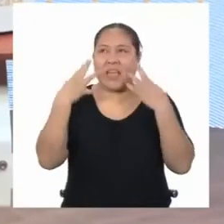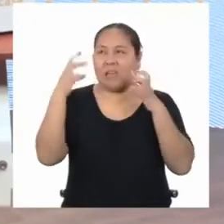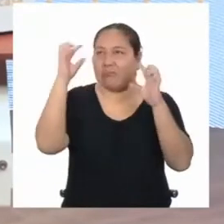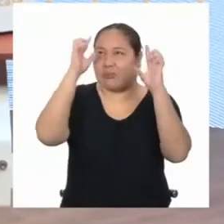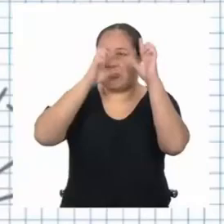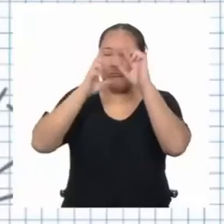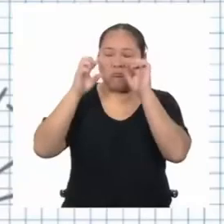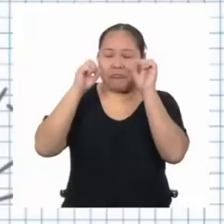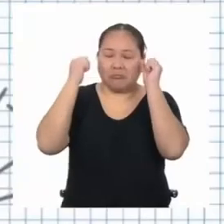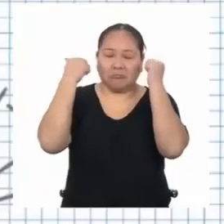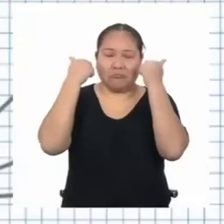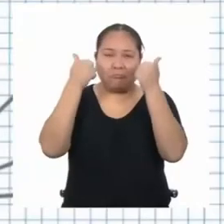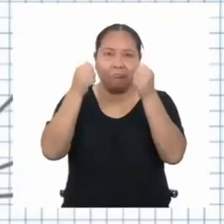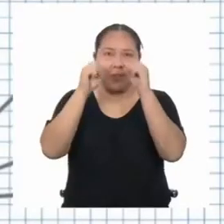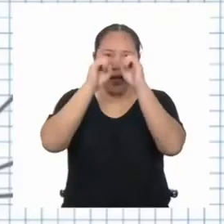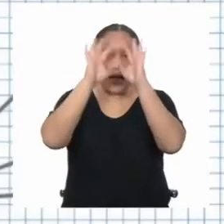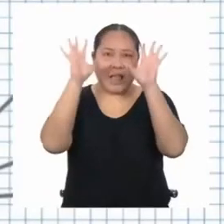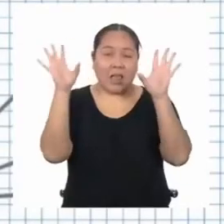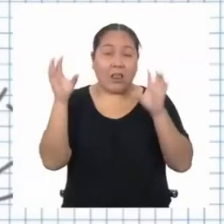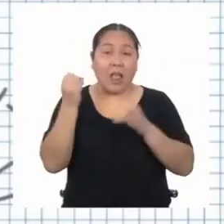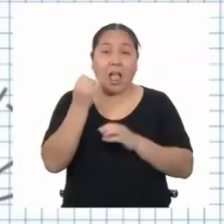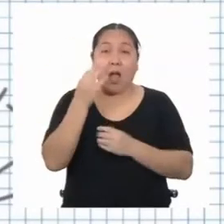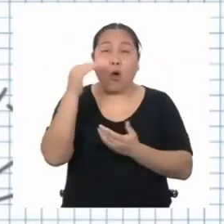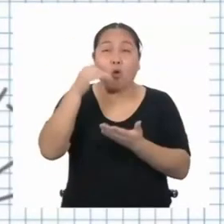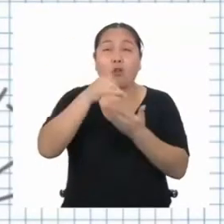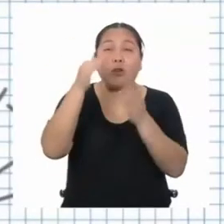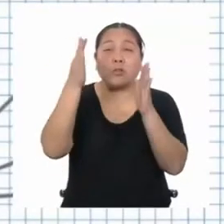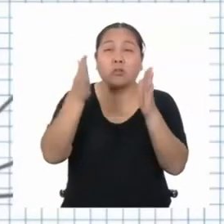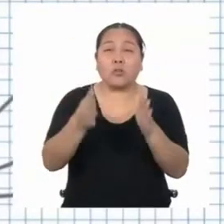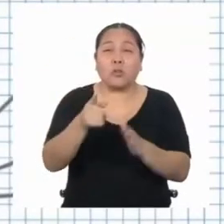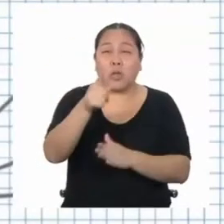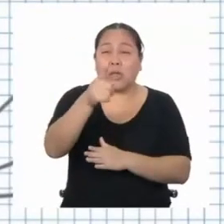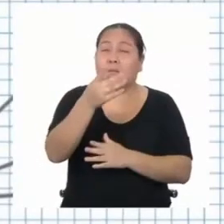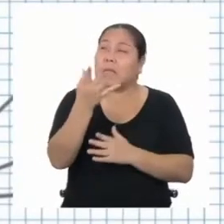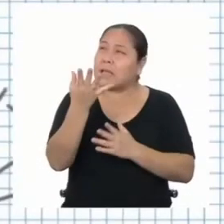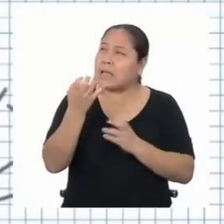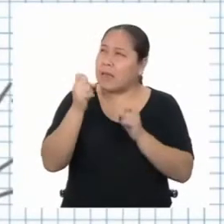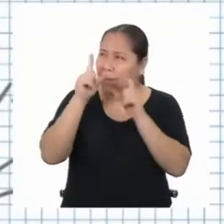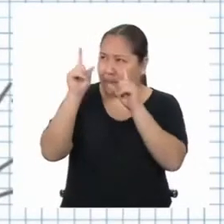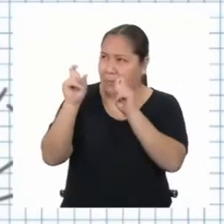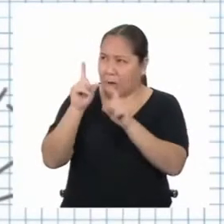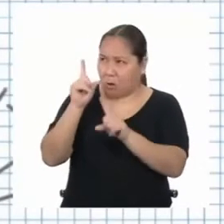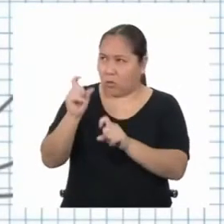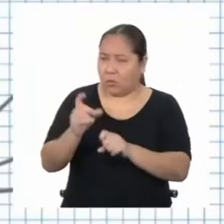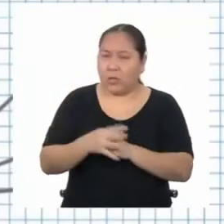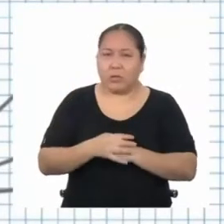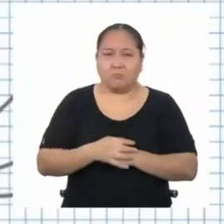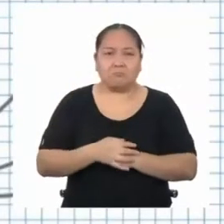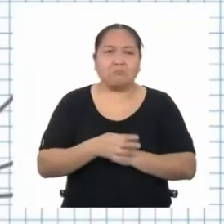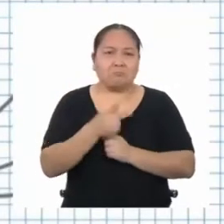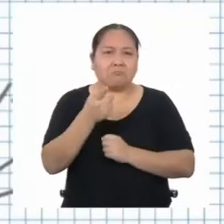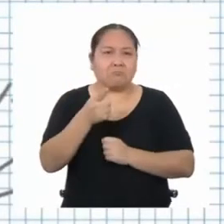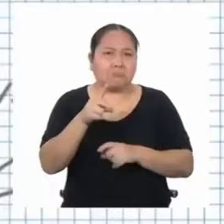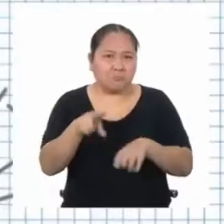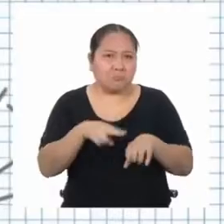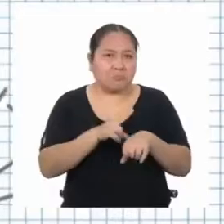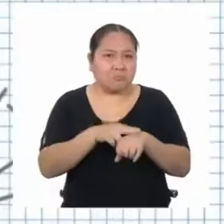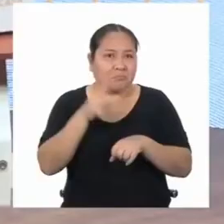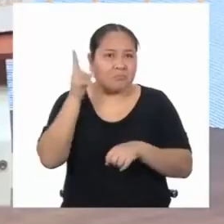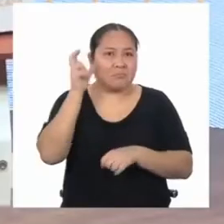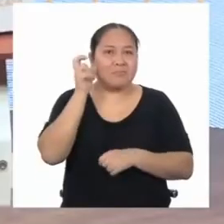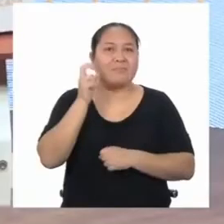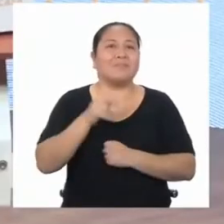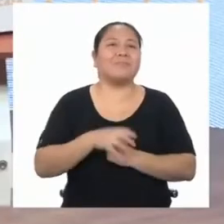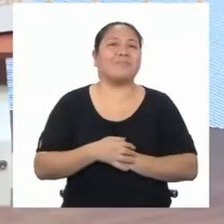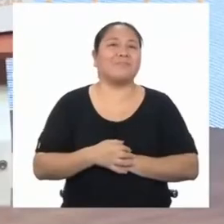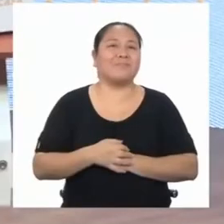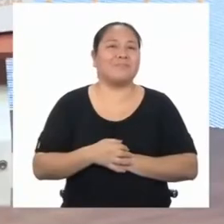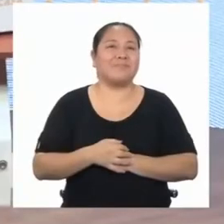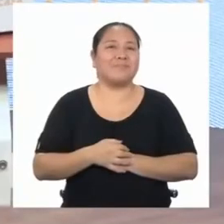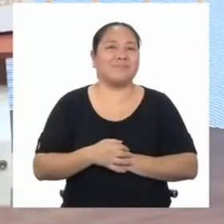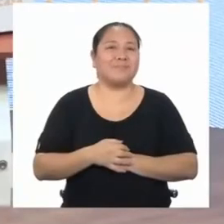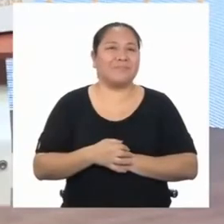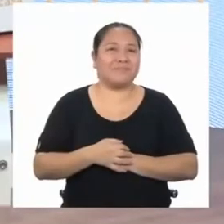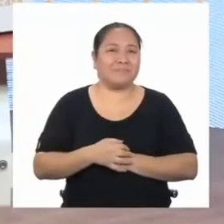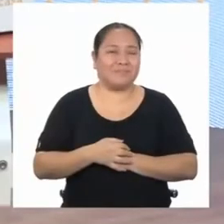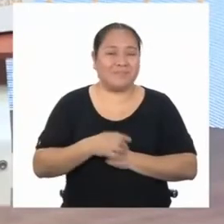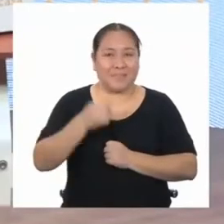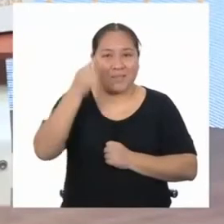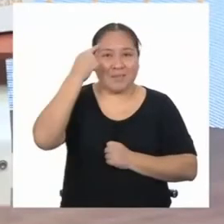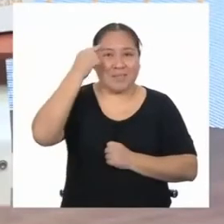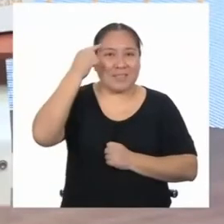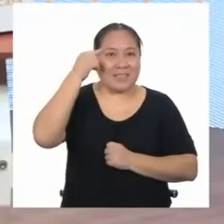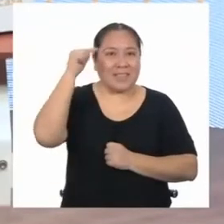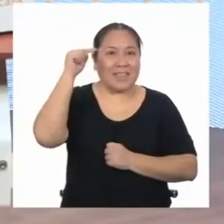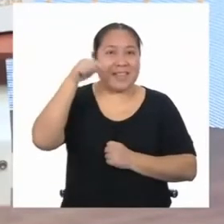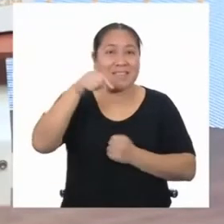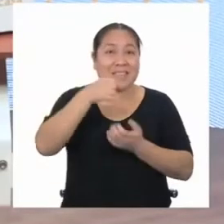resueltas. Pero algunos estudiantes tienen preguntas para compartir con nosotros. Me encantaría escucharlas. Creo que es la